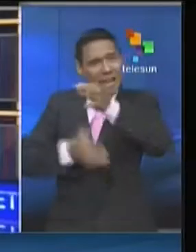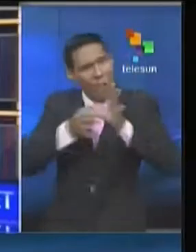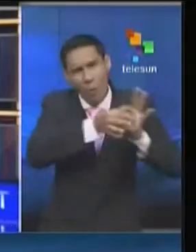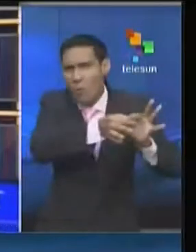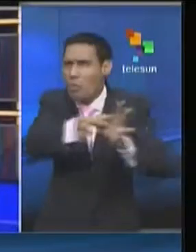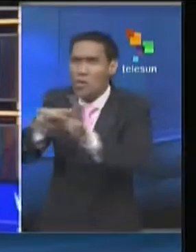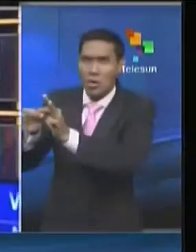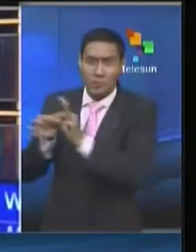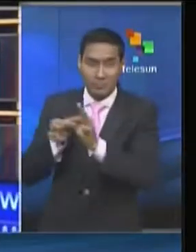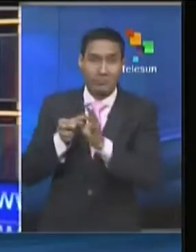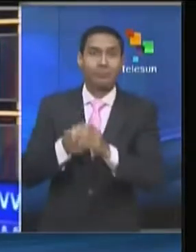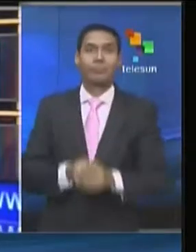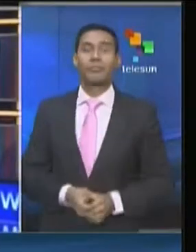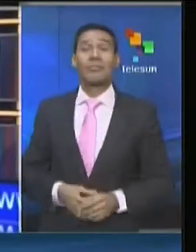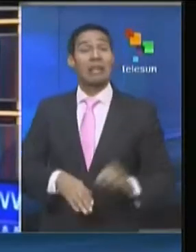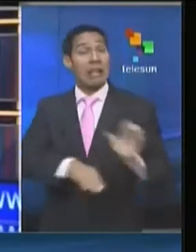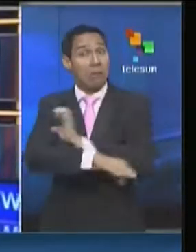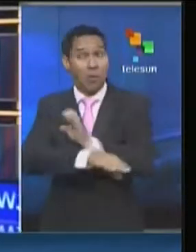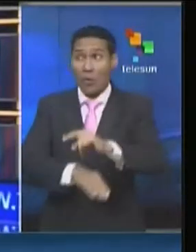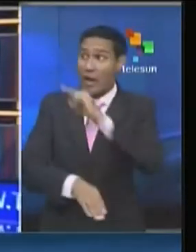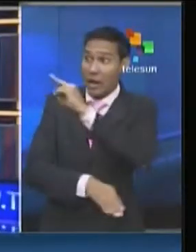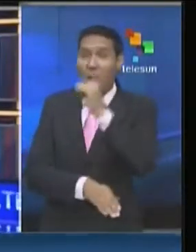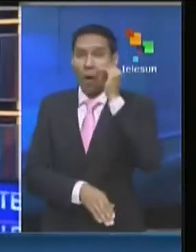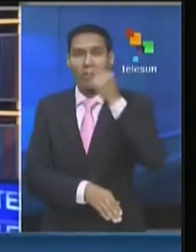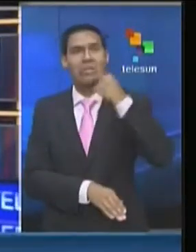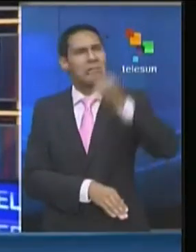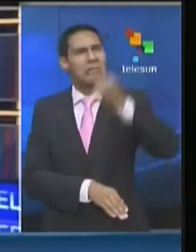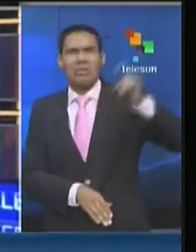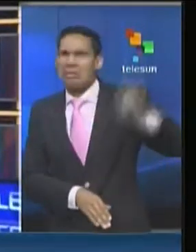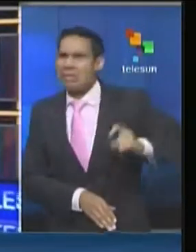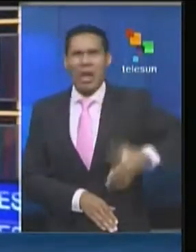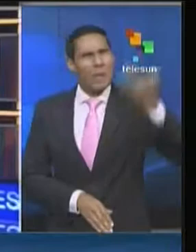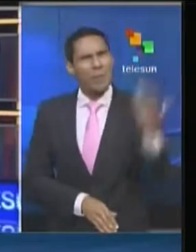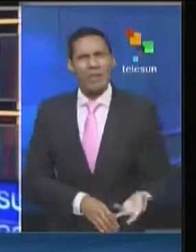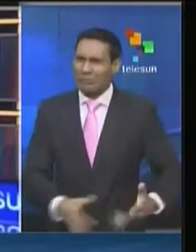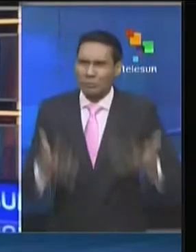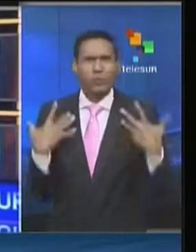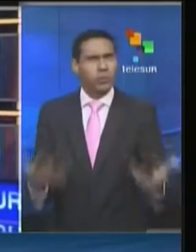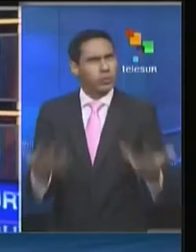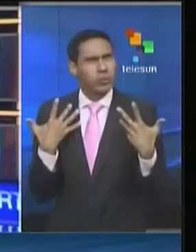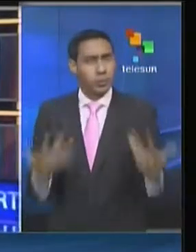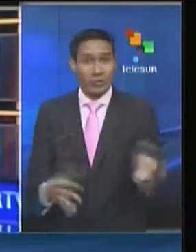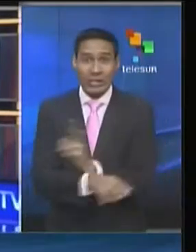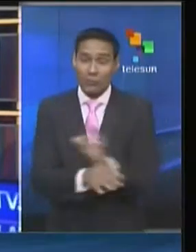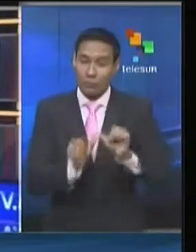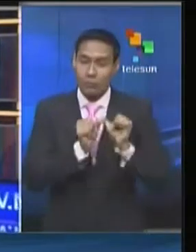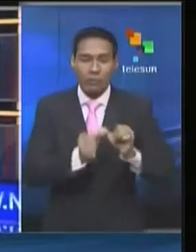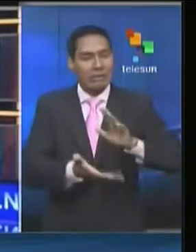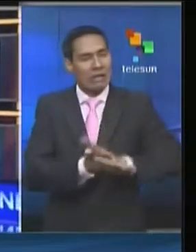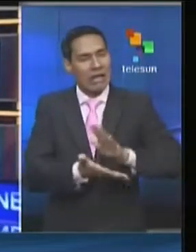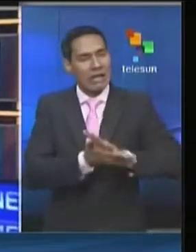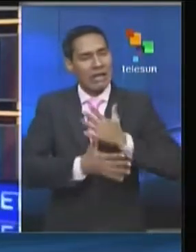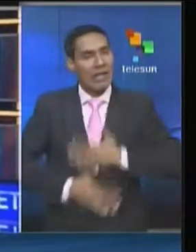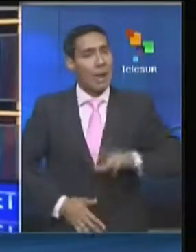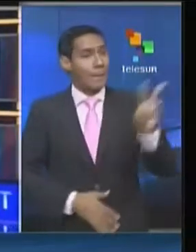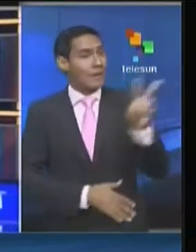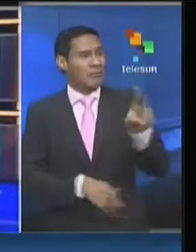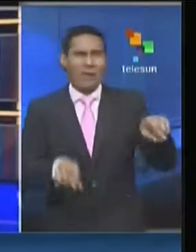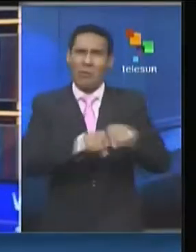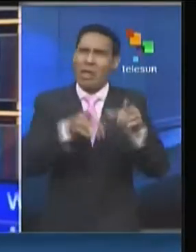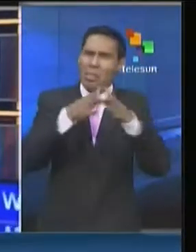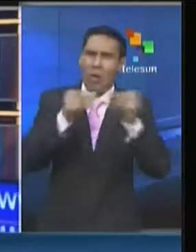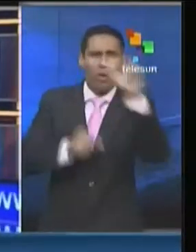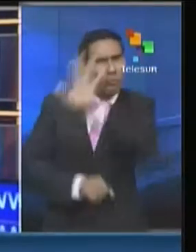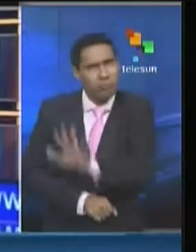El canciller de Ecuador, Ricardo Patiño, habló de la necesidad urgente que hay de preservar la estabilidad, no solo de Venezuela, sino de toda